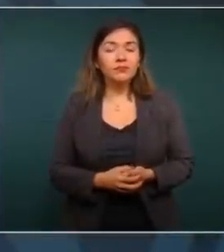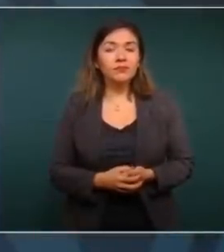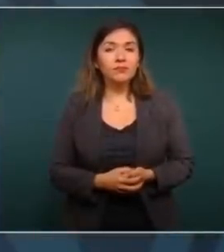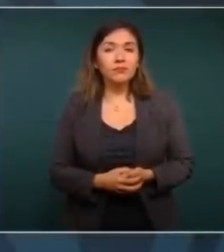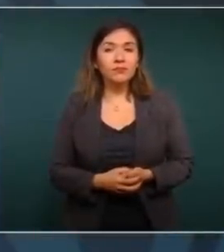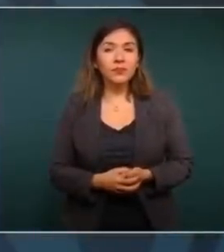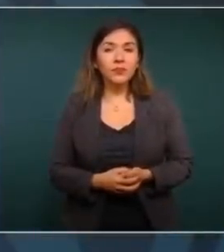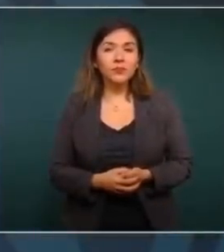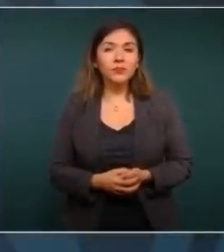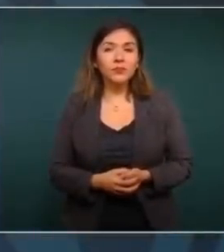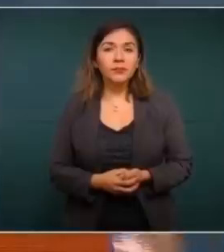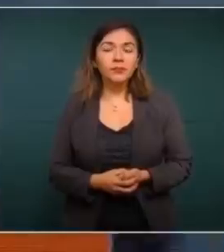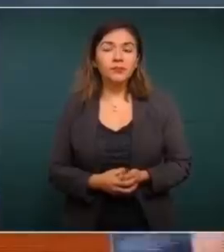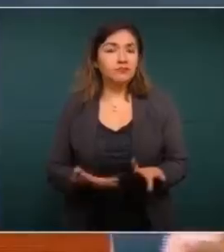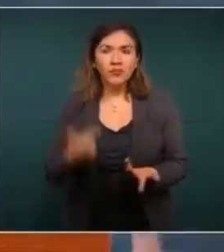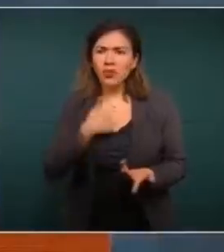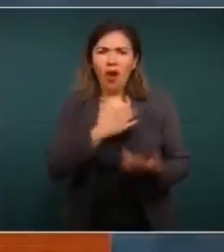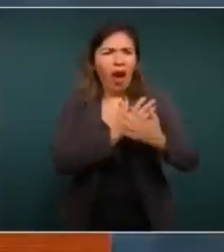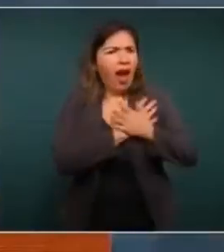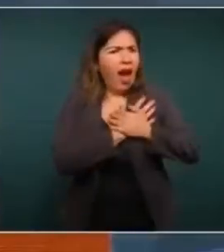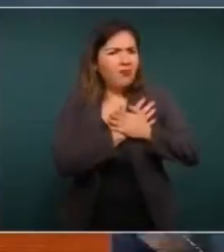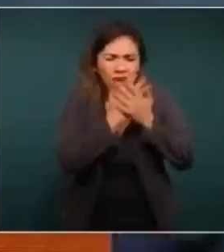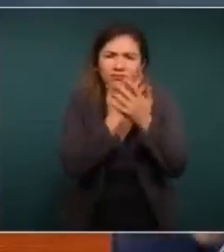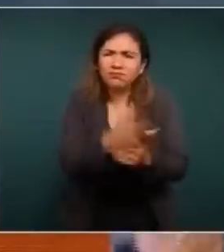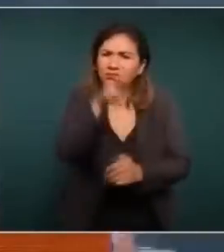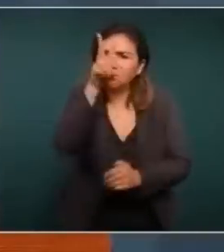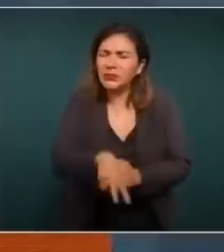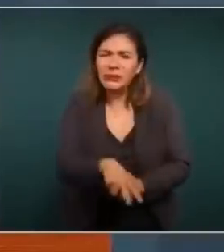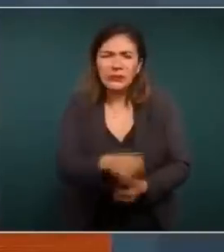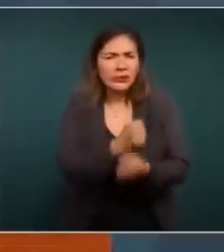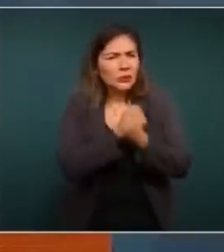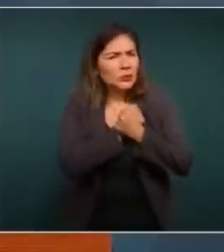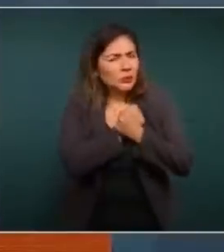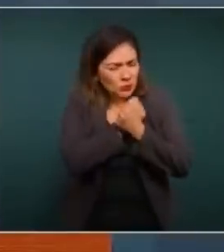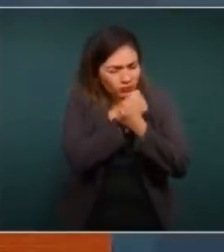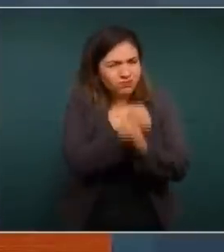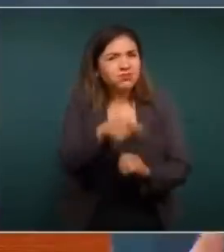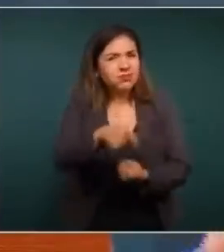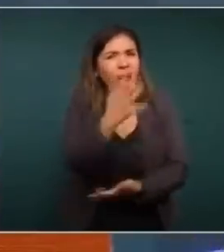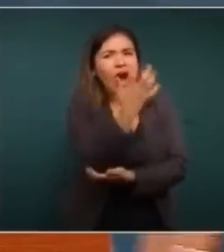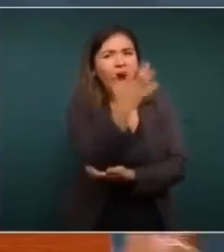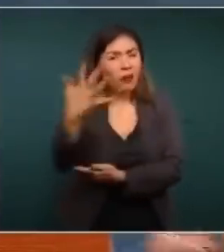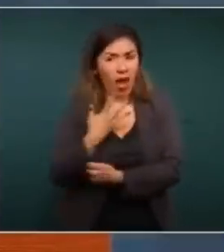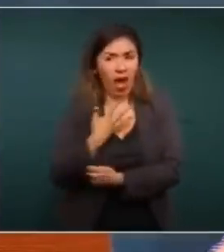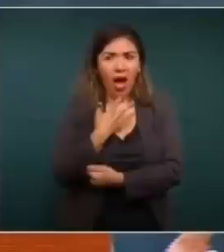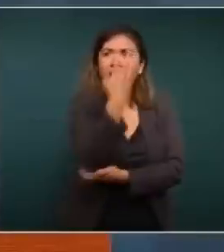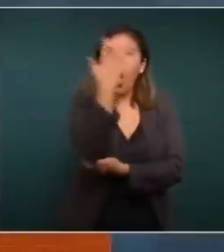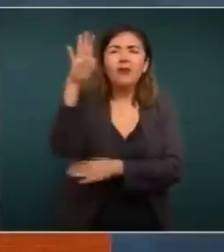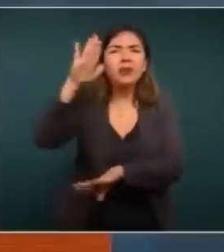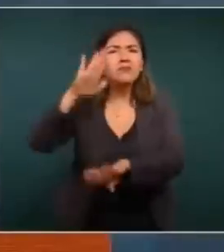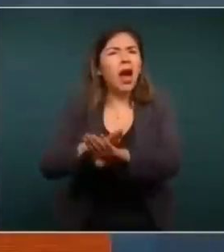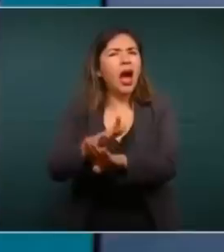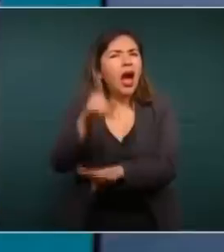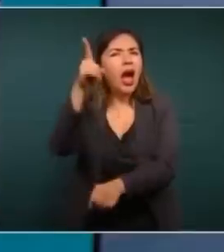Los amo, son entrañables, hay árboles sagrados,